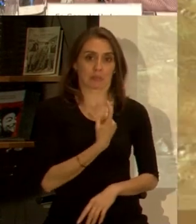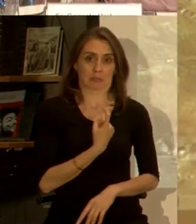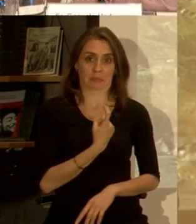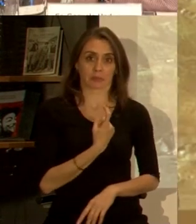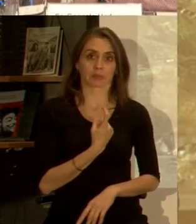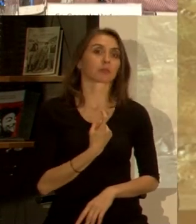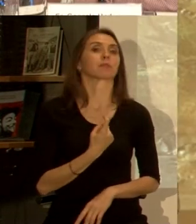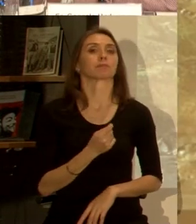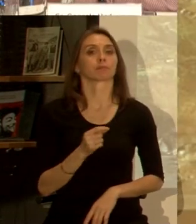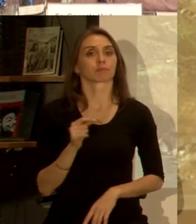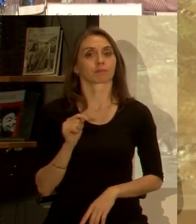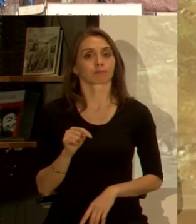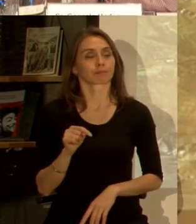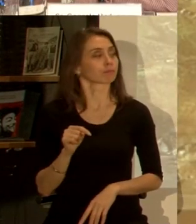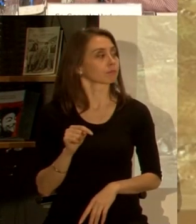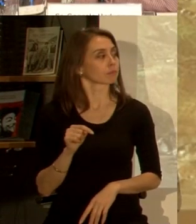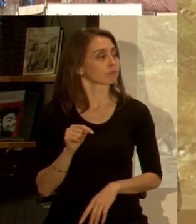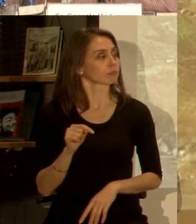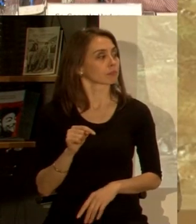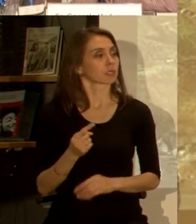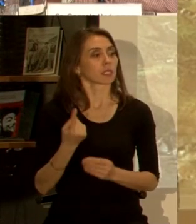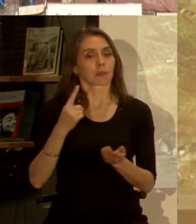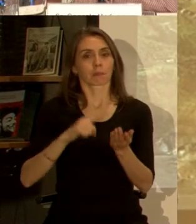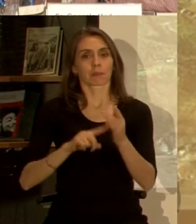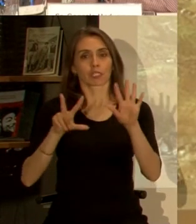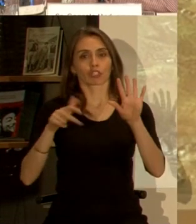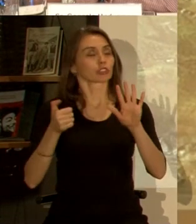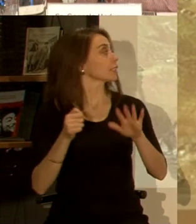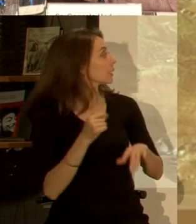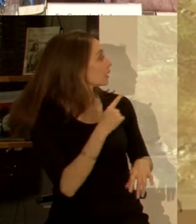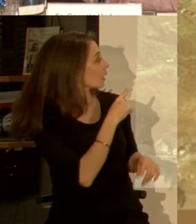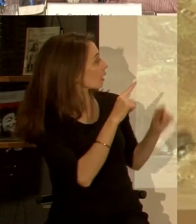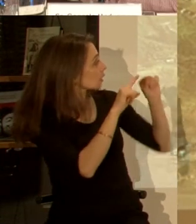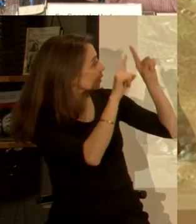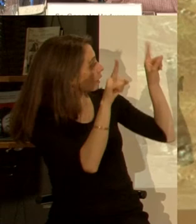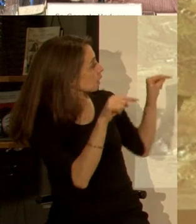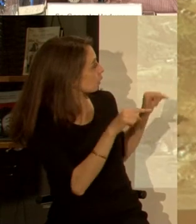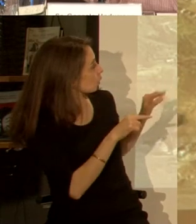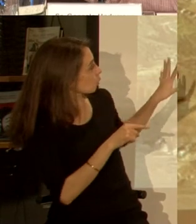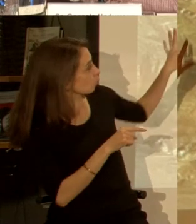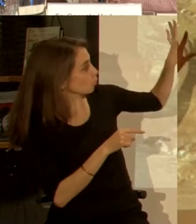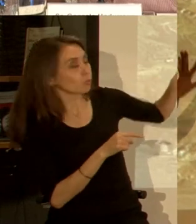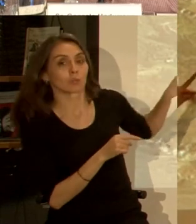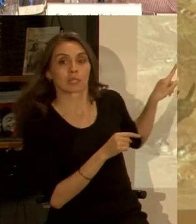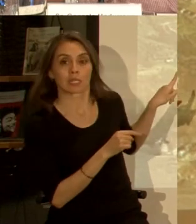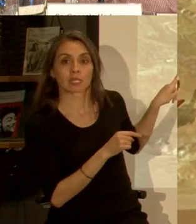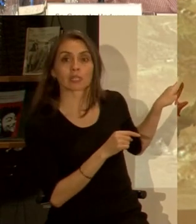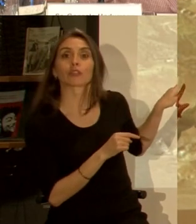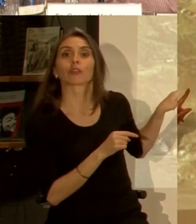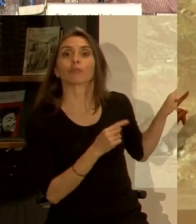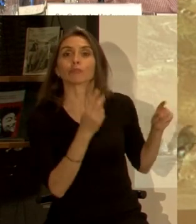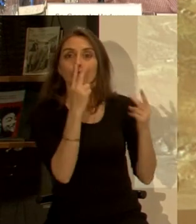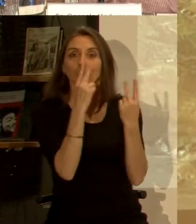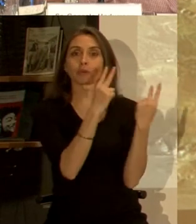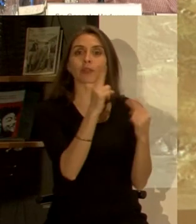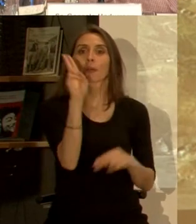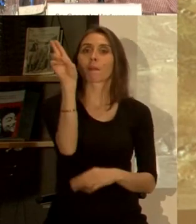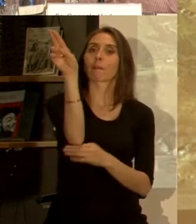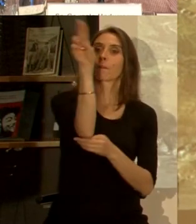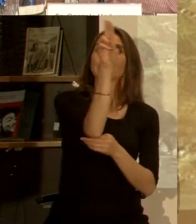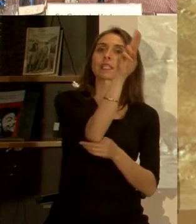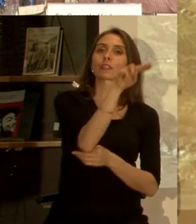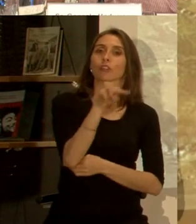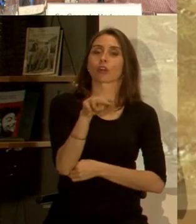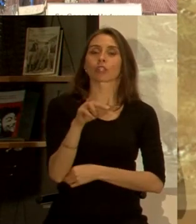Si uno ve este cuadro de 1860, ¿no es cierto?, se ven todos los atributos desde la mirada empírica del pintor en